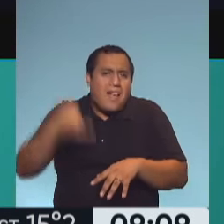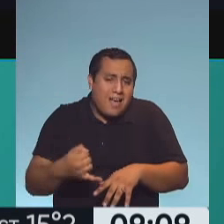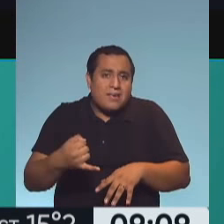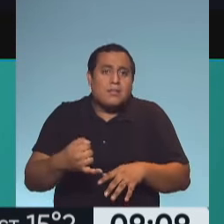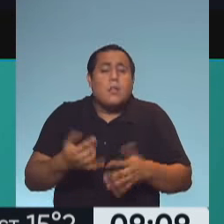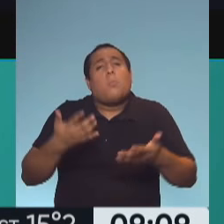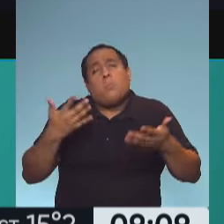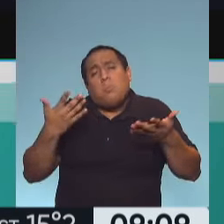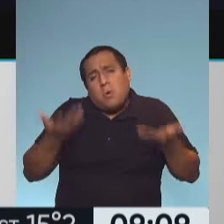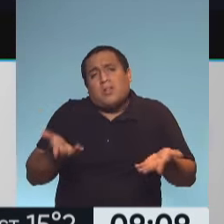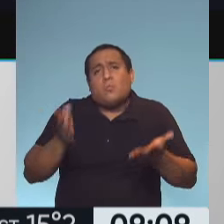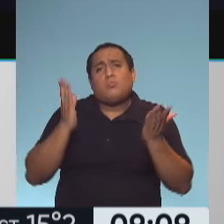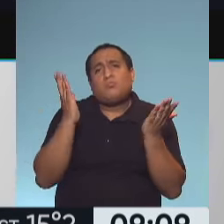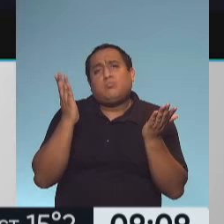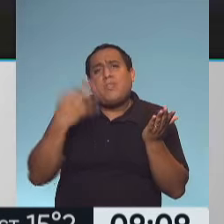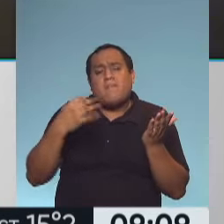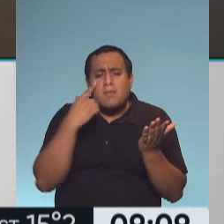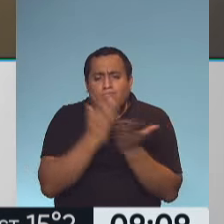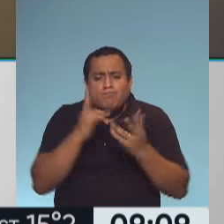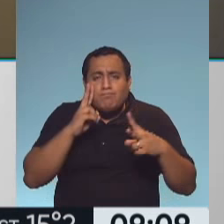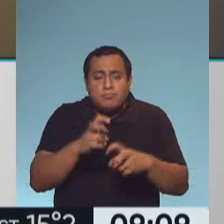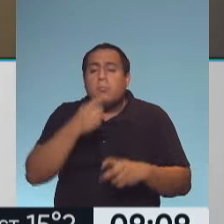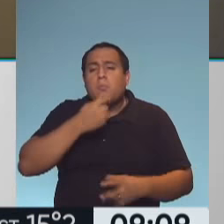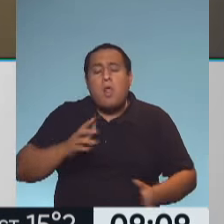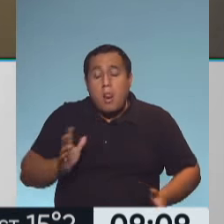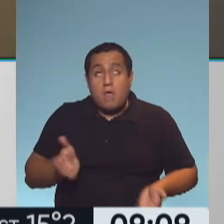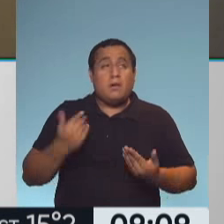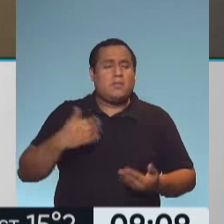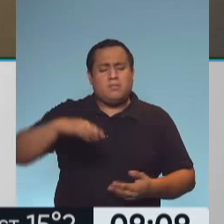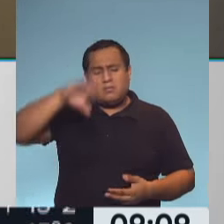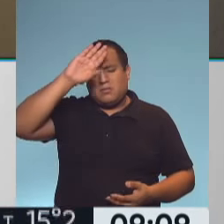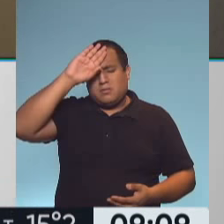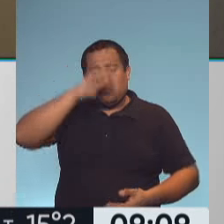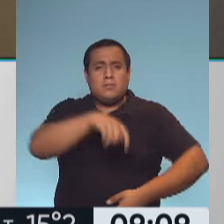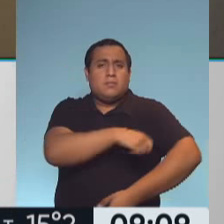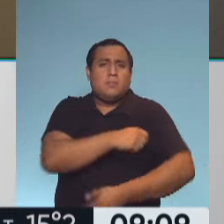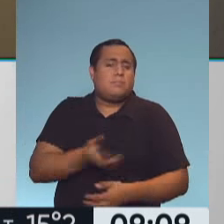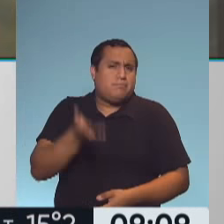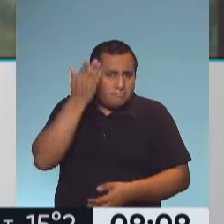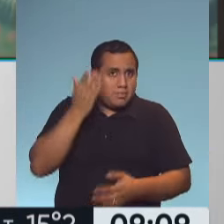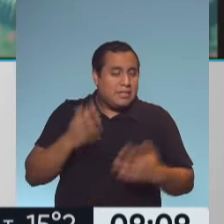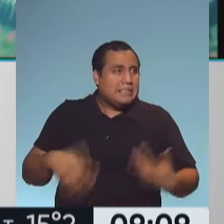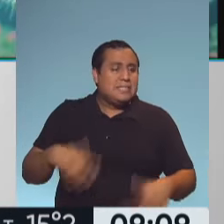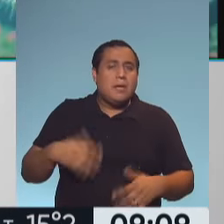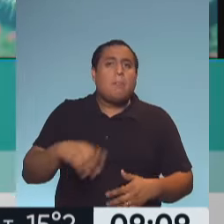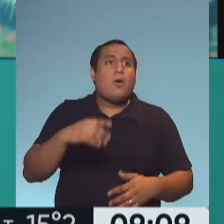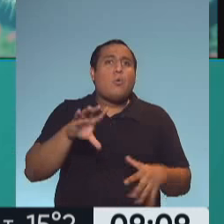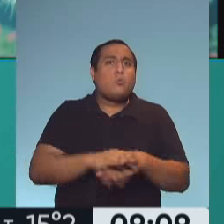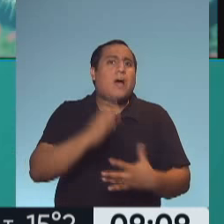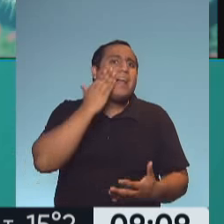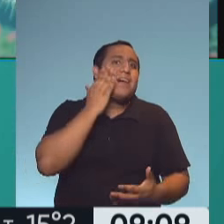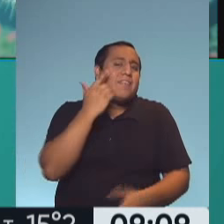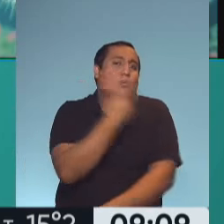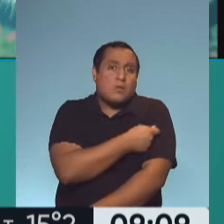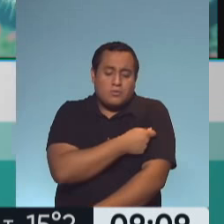es el que estudia, claro, por eso. Si uno se levanta con fiebre y tiene un turno para la tarde para vacunarse, tiene que llamar a ese lugar y